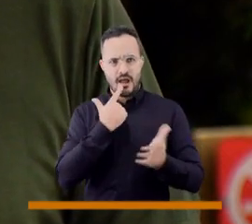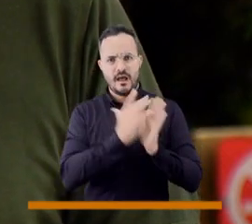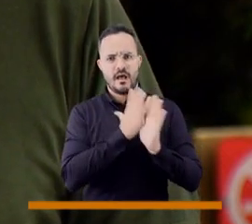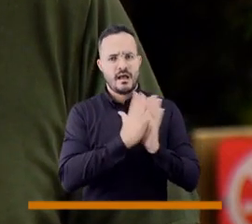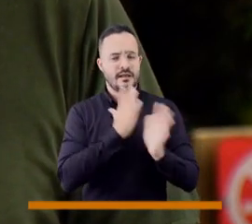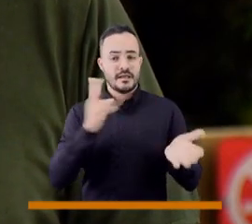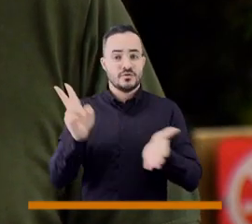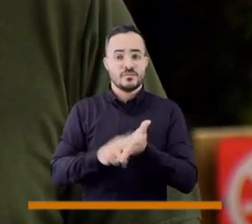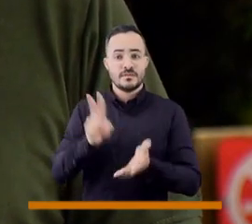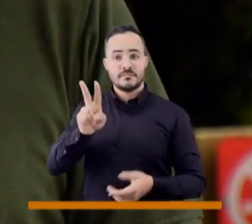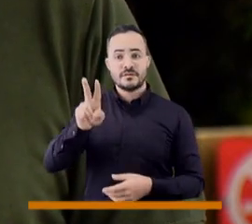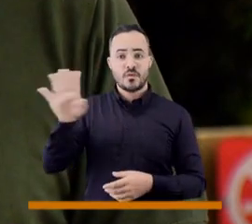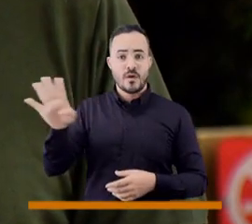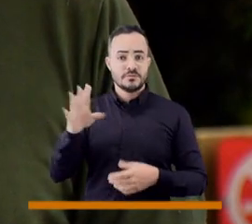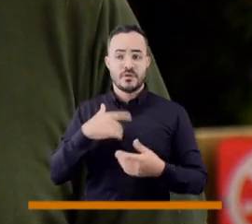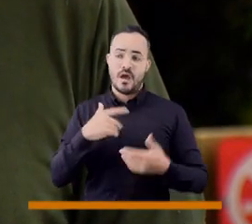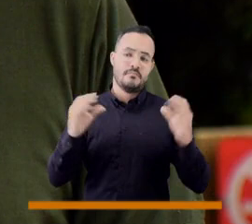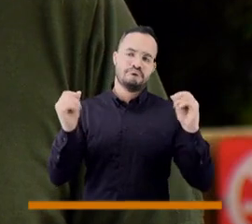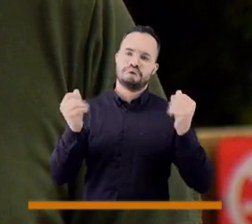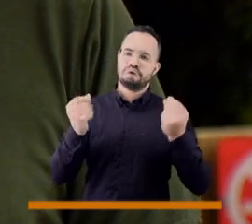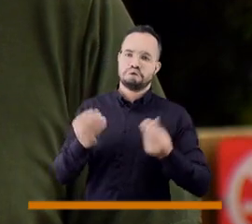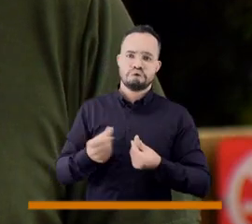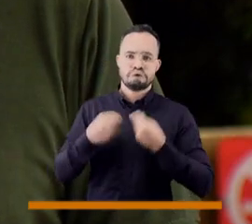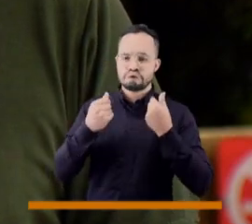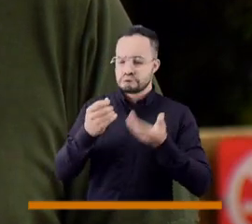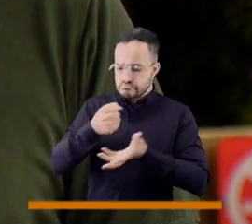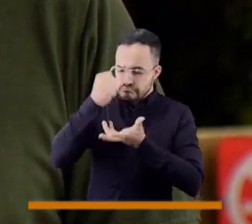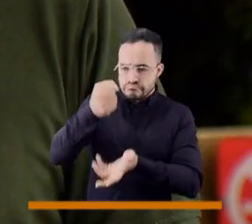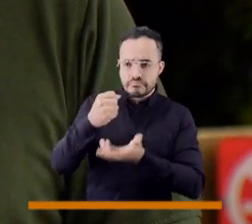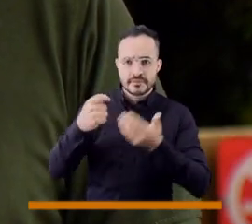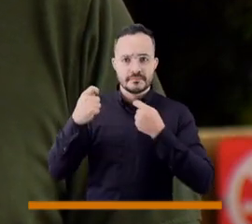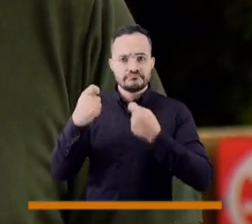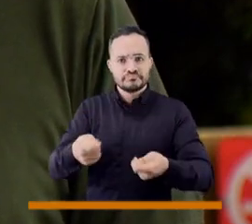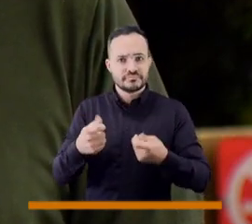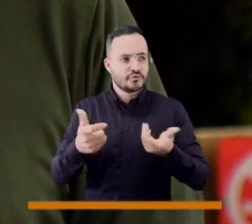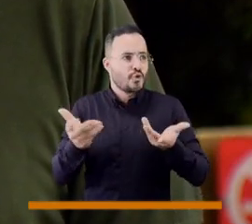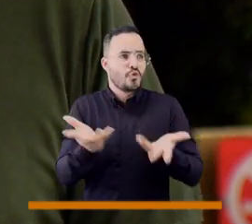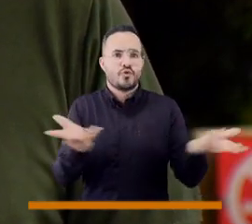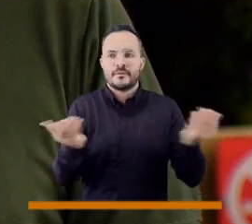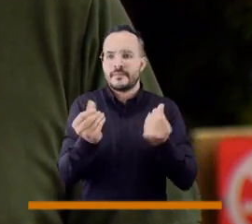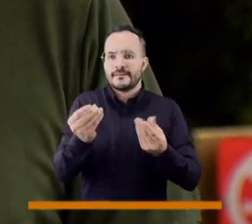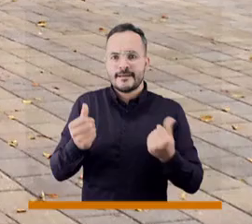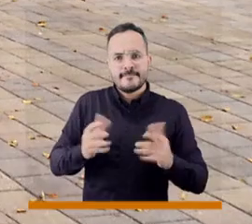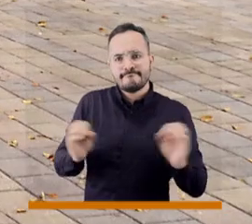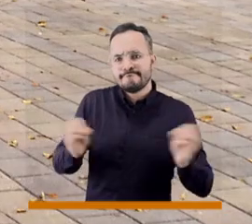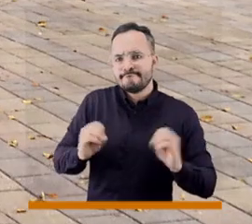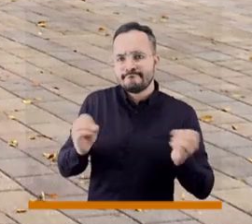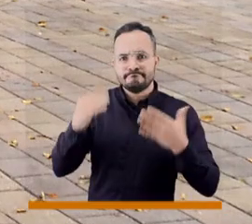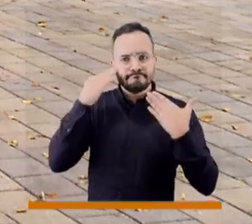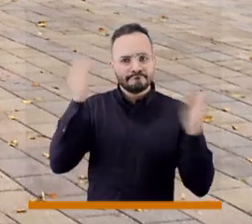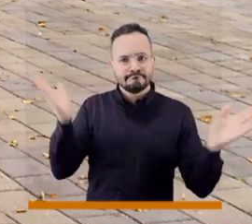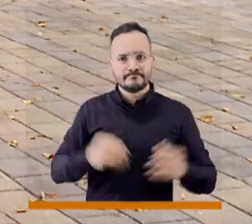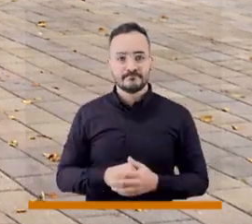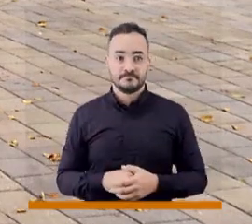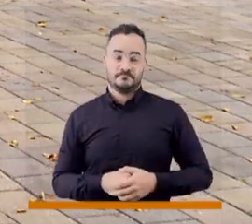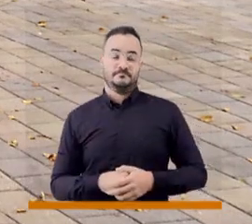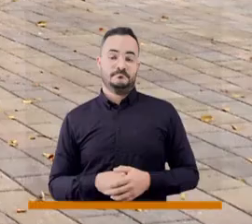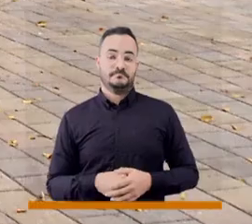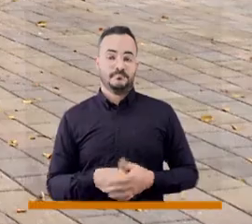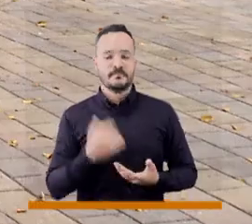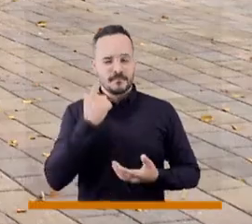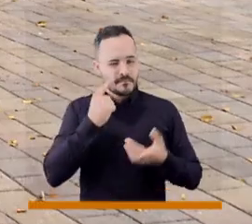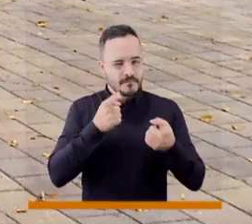2024 aún no hay presupuesto que sepan de dónde va a salir para volver a incluir esa vía.